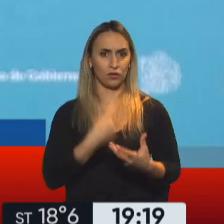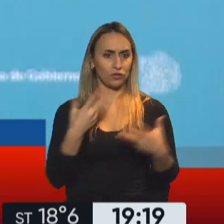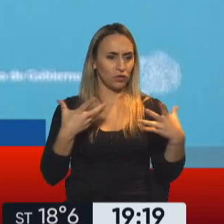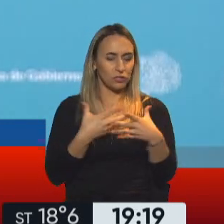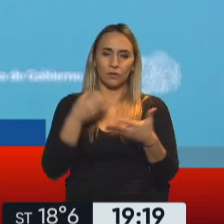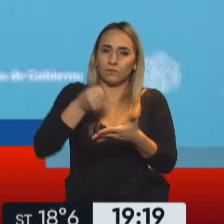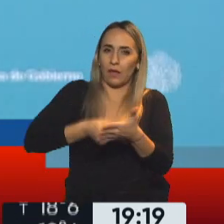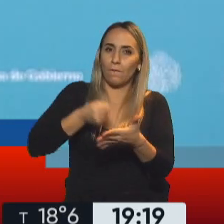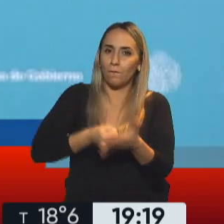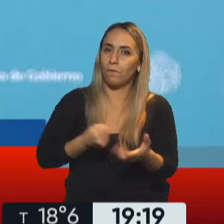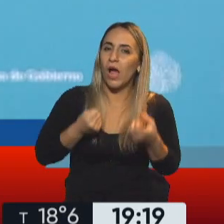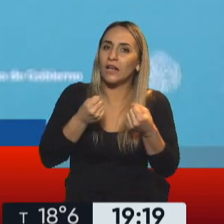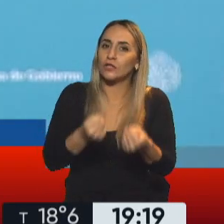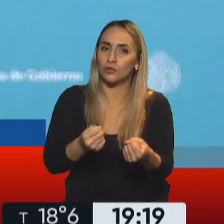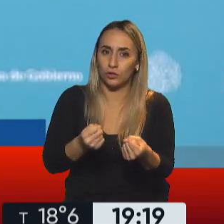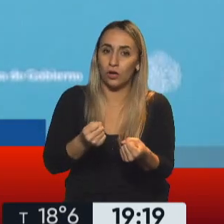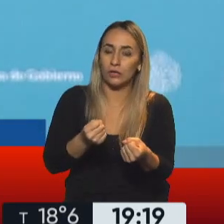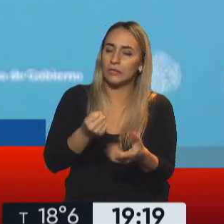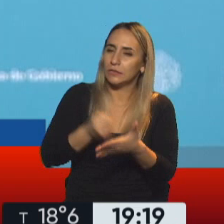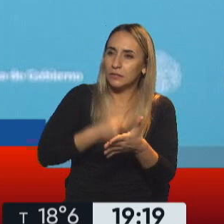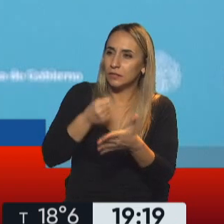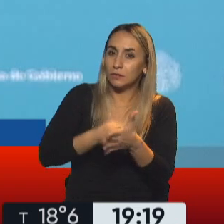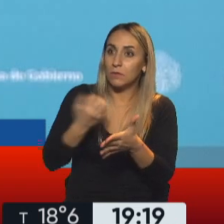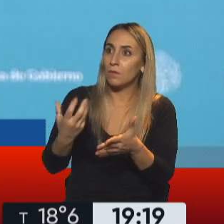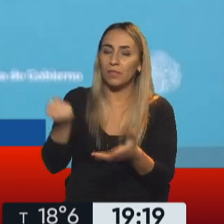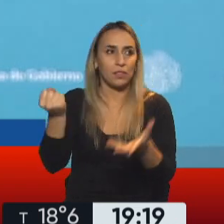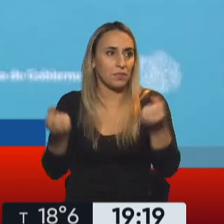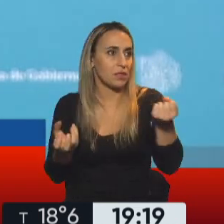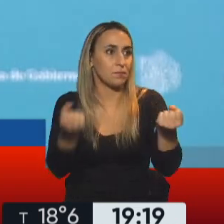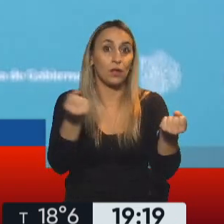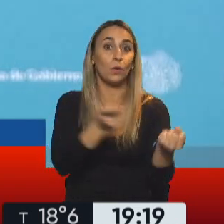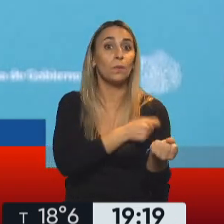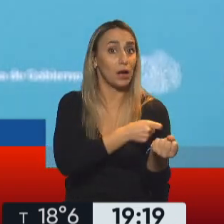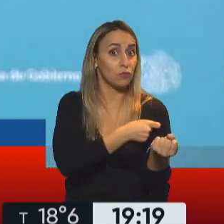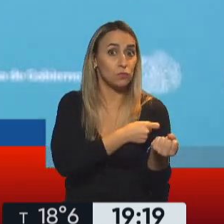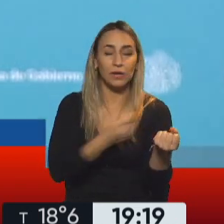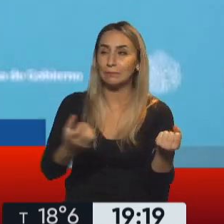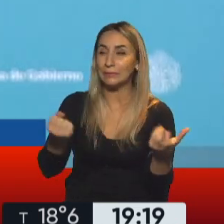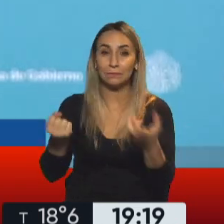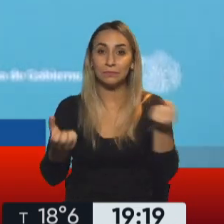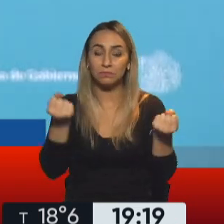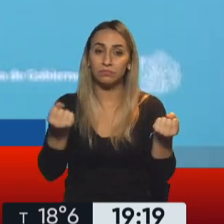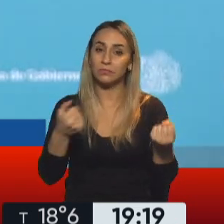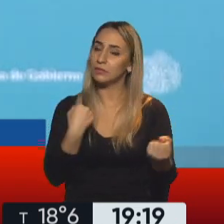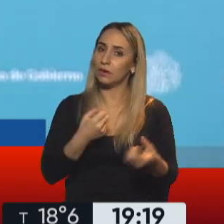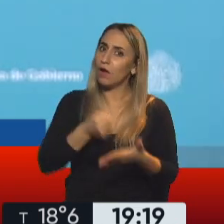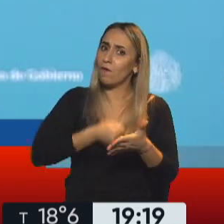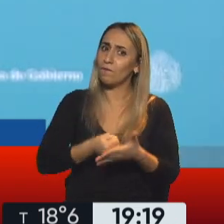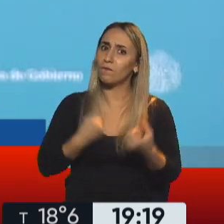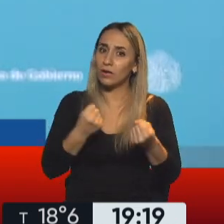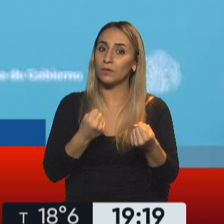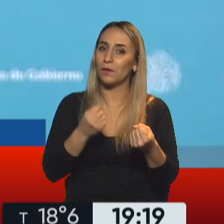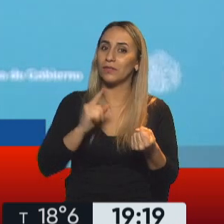que venimos haciendo para conseguir vacunas, sino también por la proeza